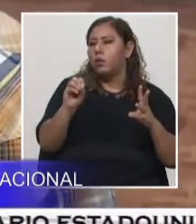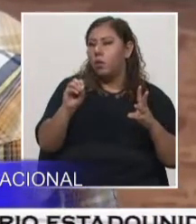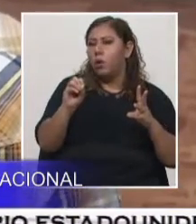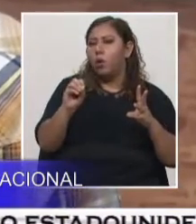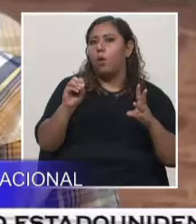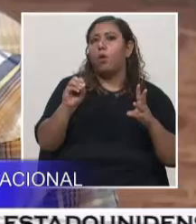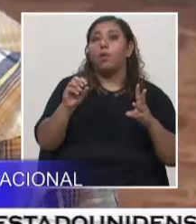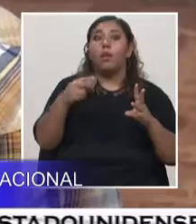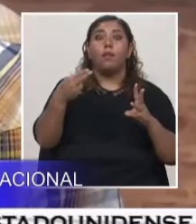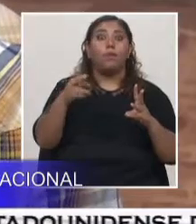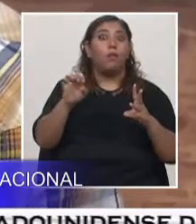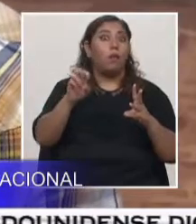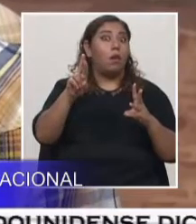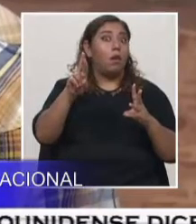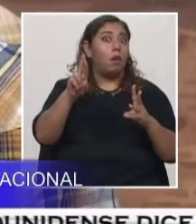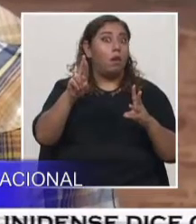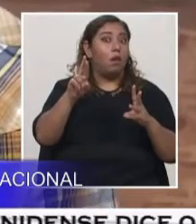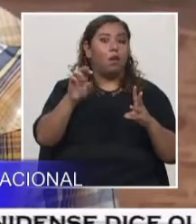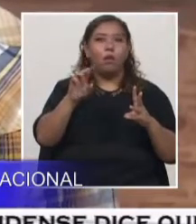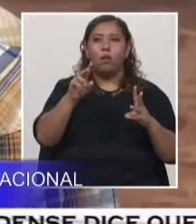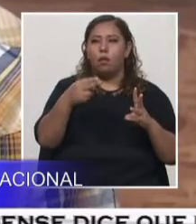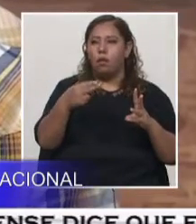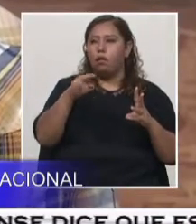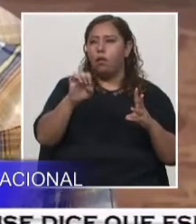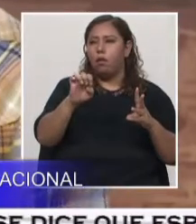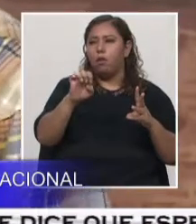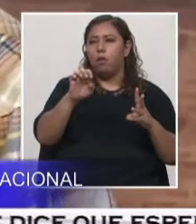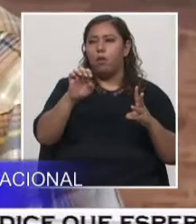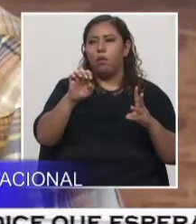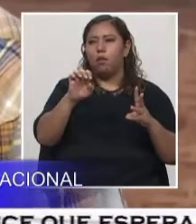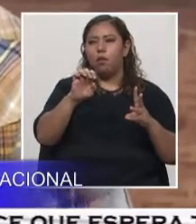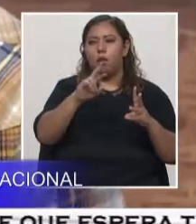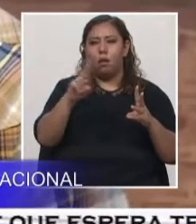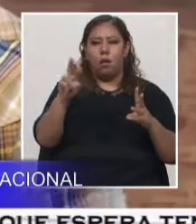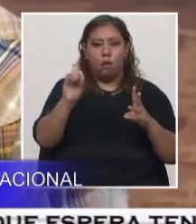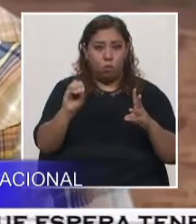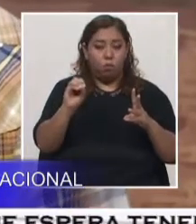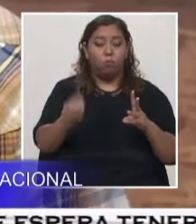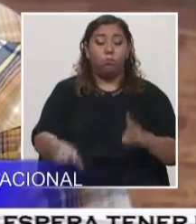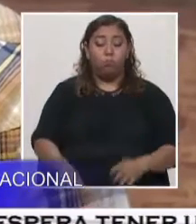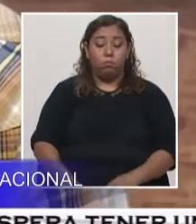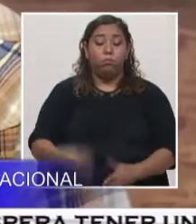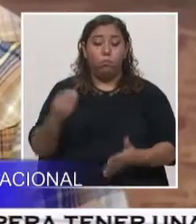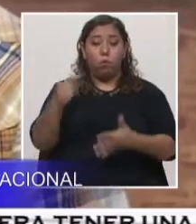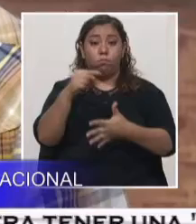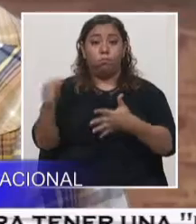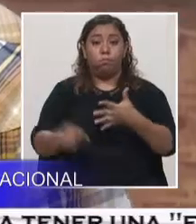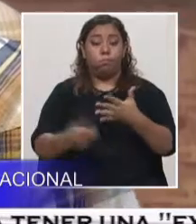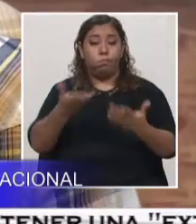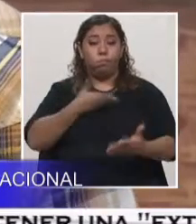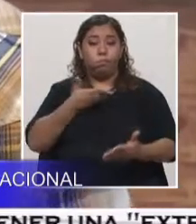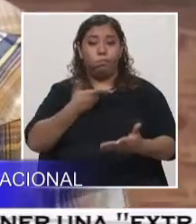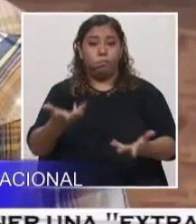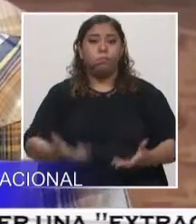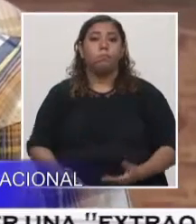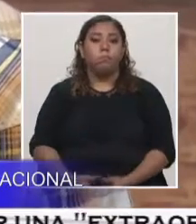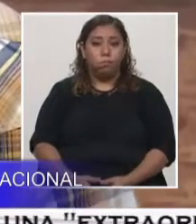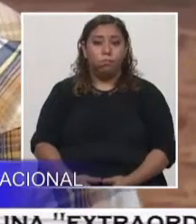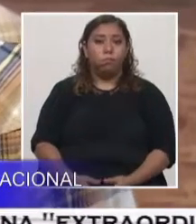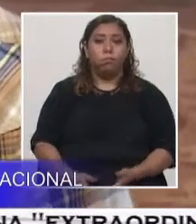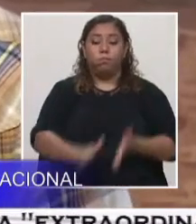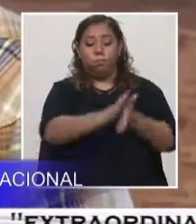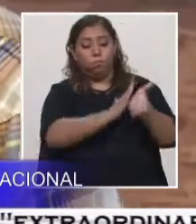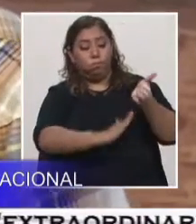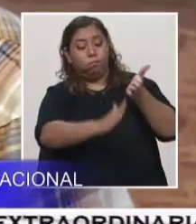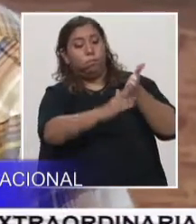metálicos en todo el país. Sin lugar a dudas, decirte distritos mineros, distritos mineros hay en todo. Y si ya no vamos al